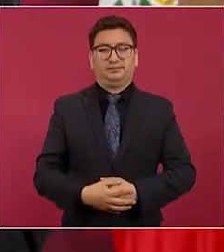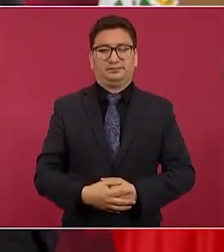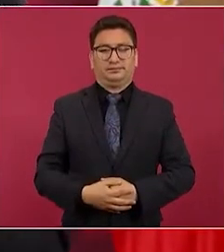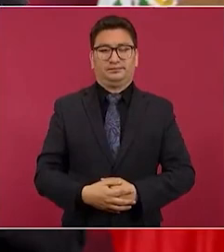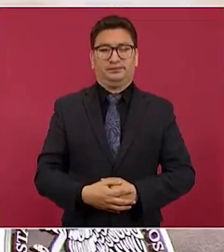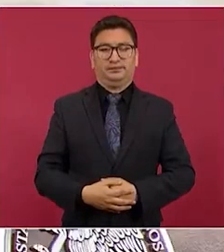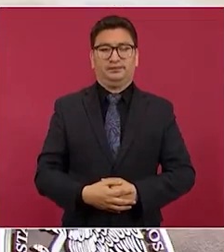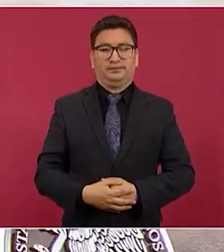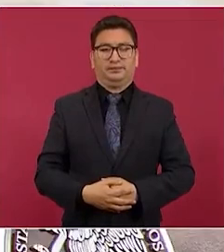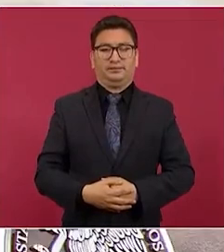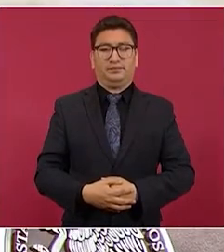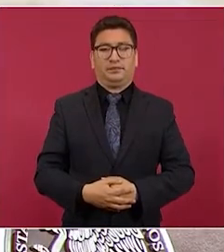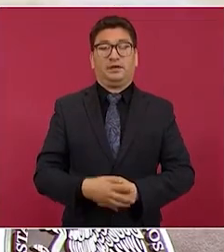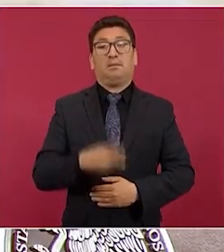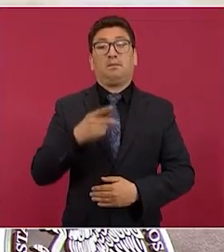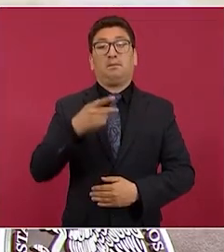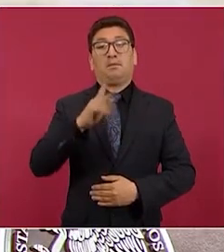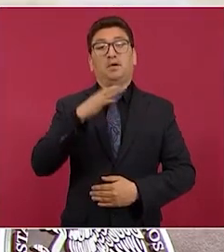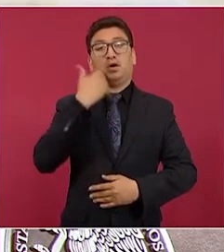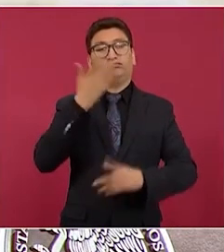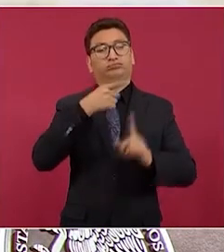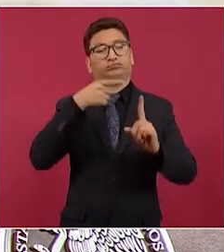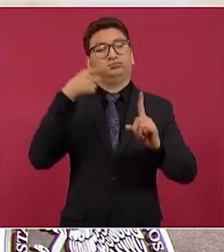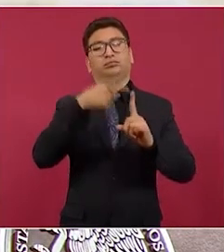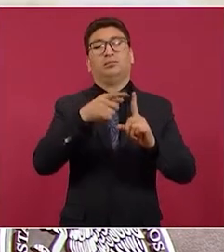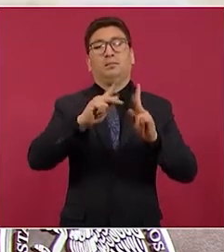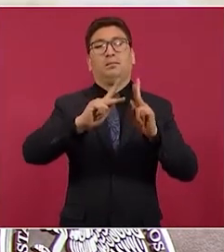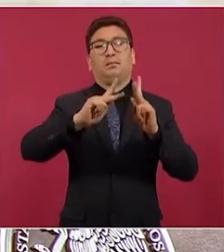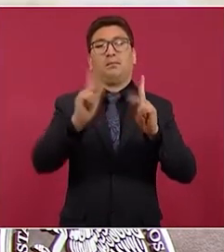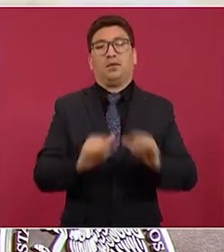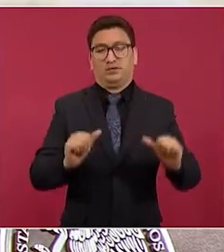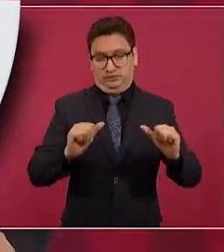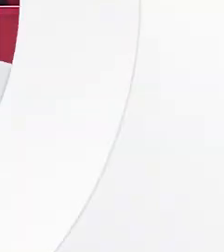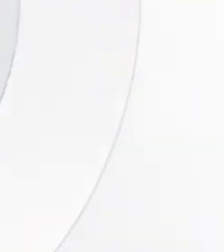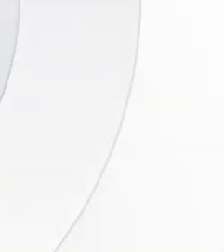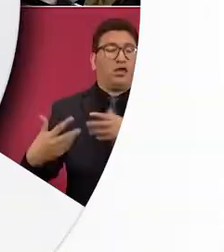pero se optó por la paz, no por la violencia.